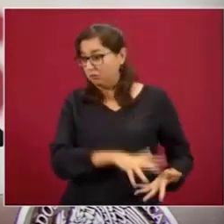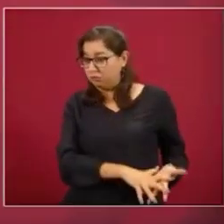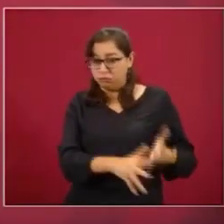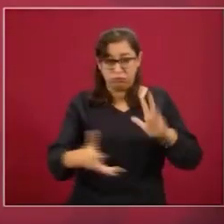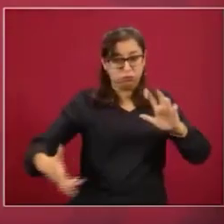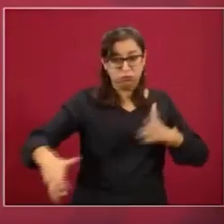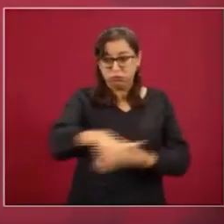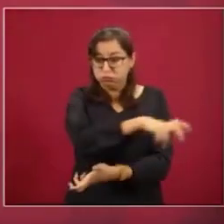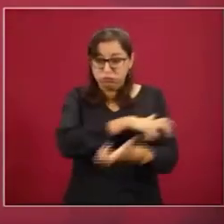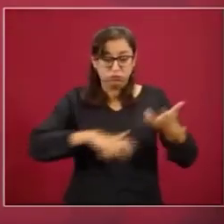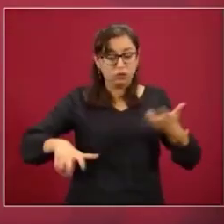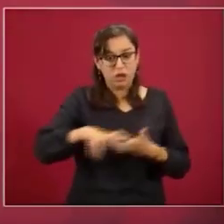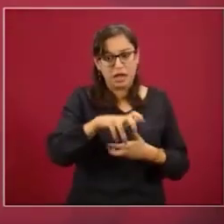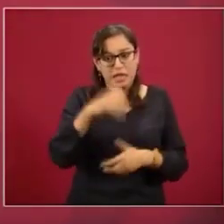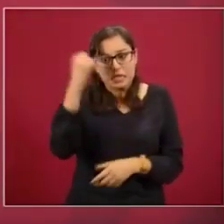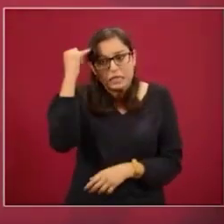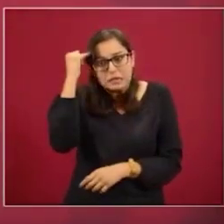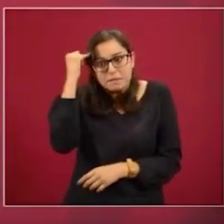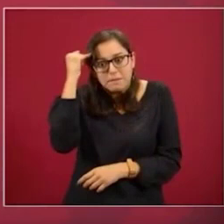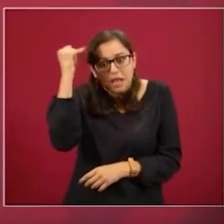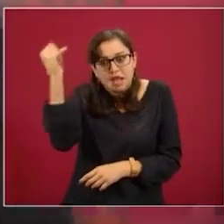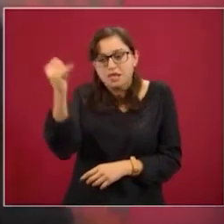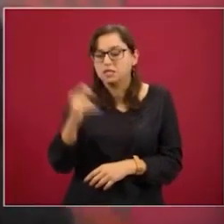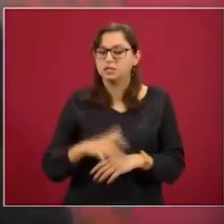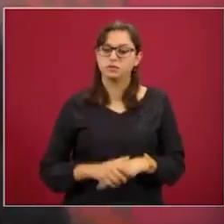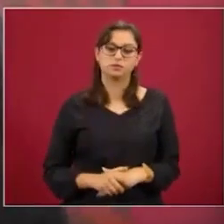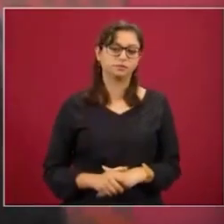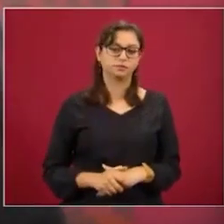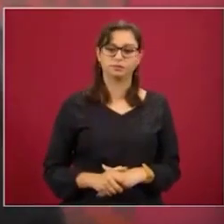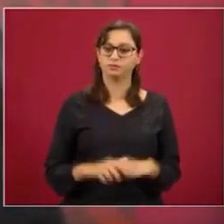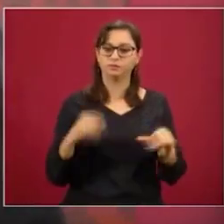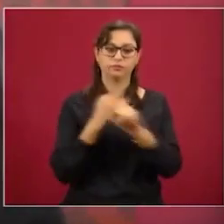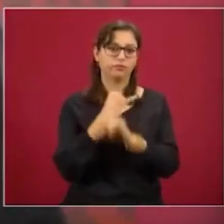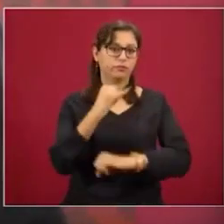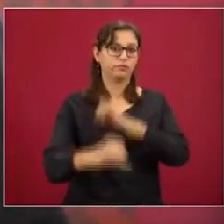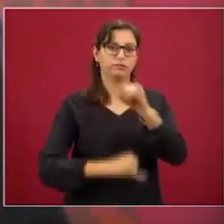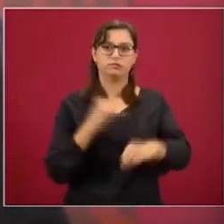una nota internacional,